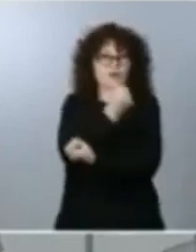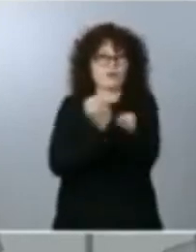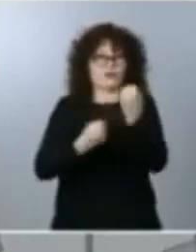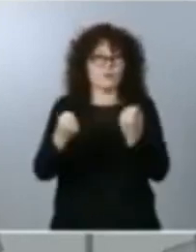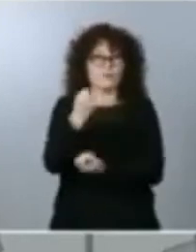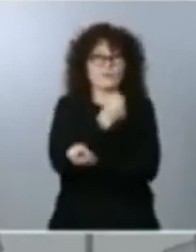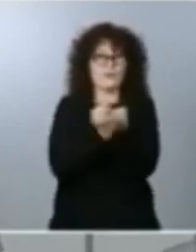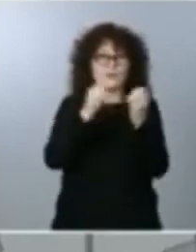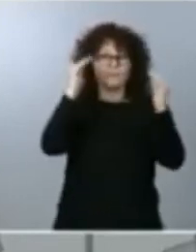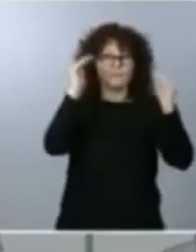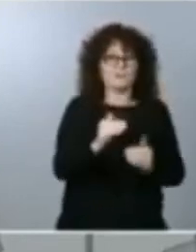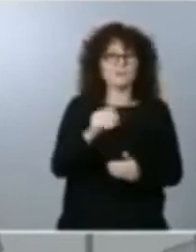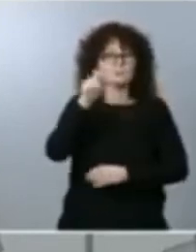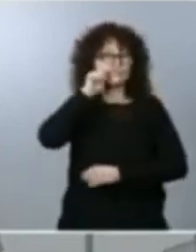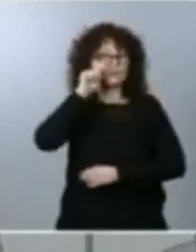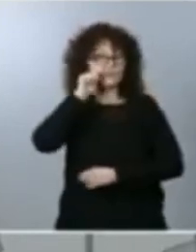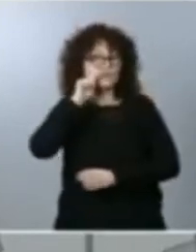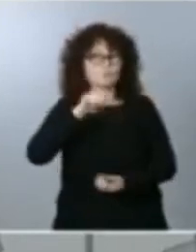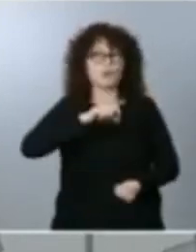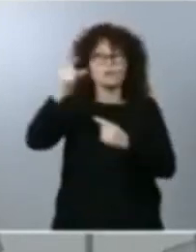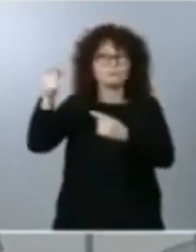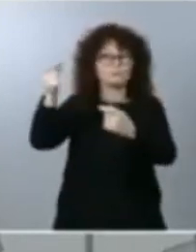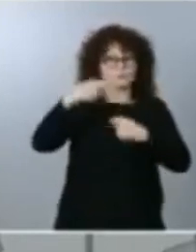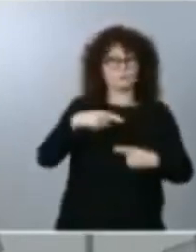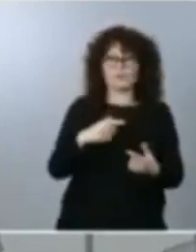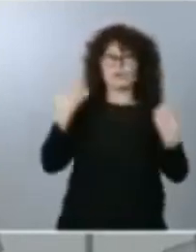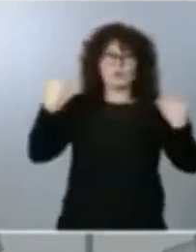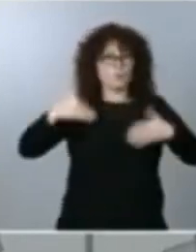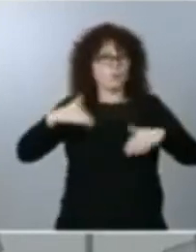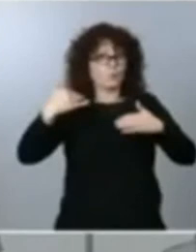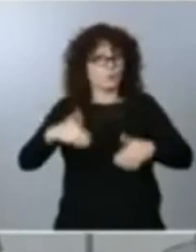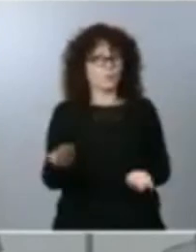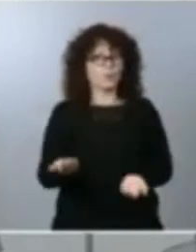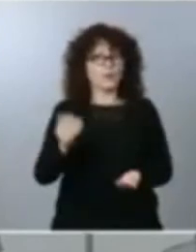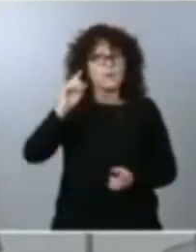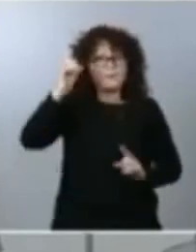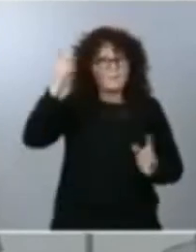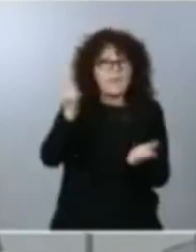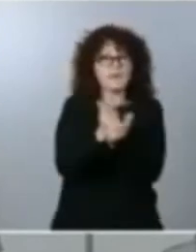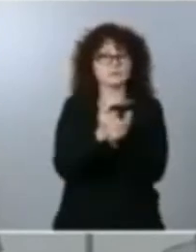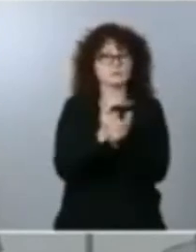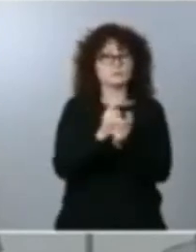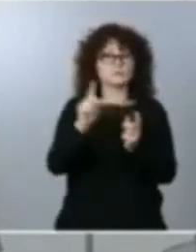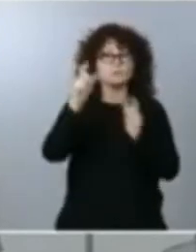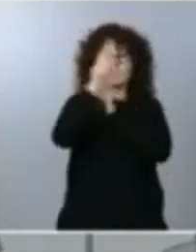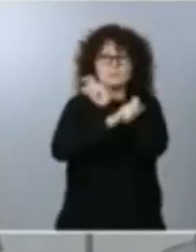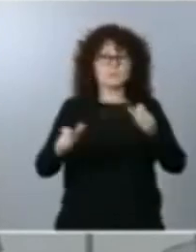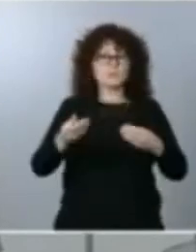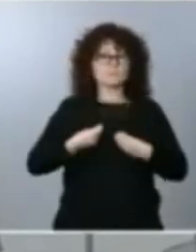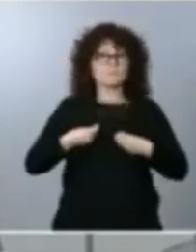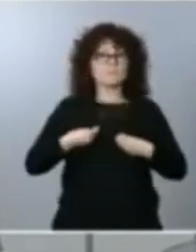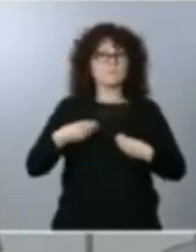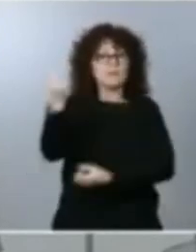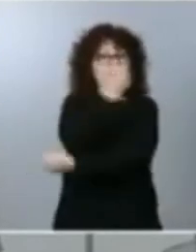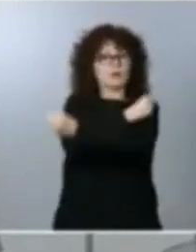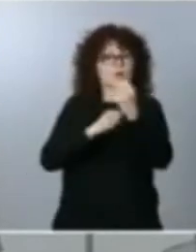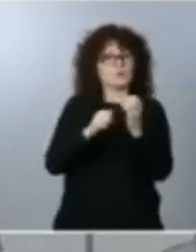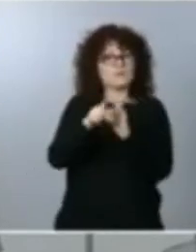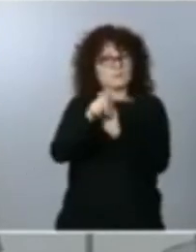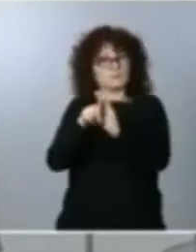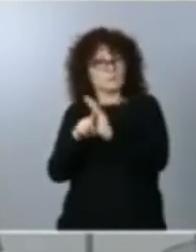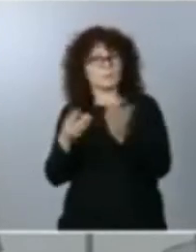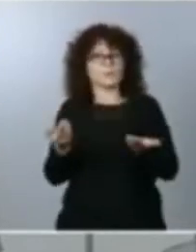turismo en definitiva de todo aquello las remesas que pueden tener aquellos inmigrantes que viven en economías más desarrolladas en definitiva